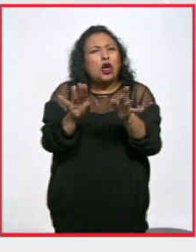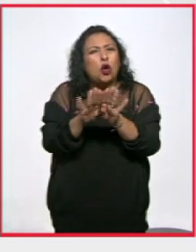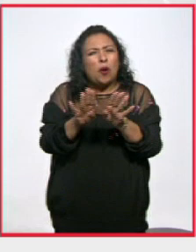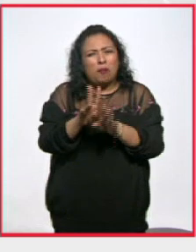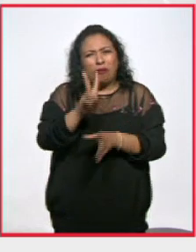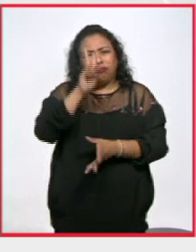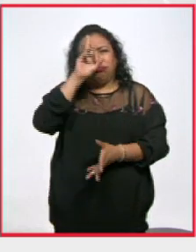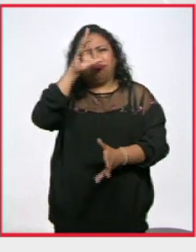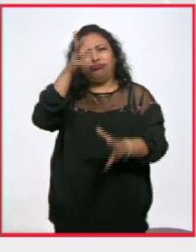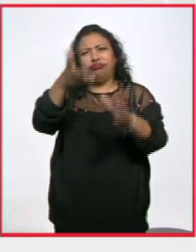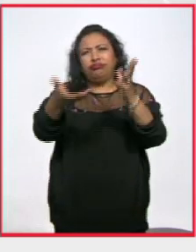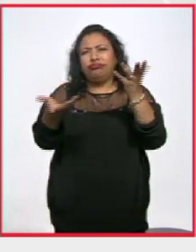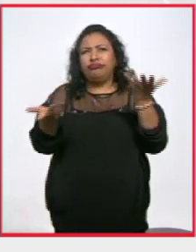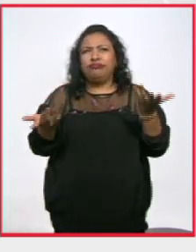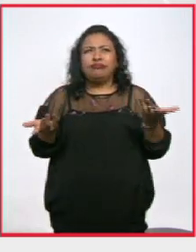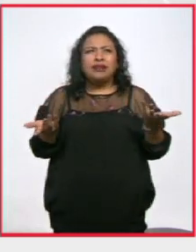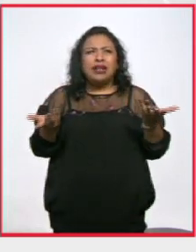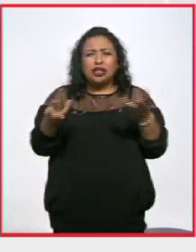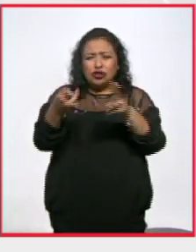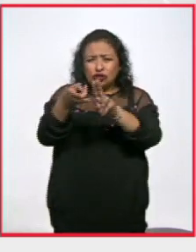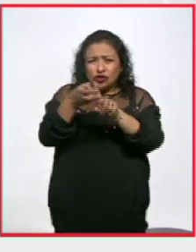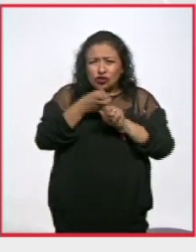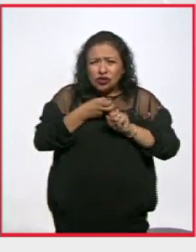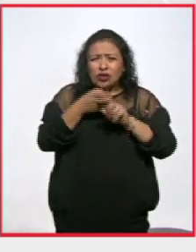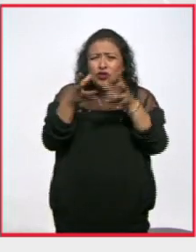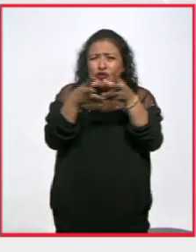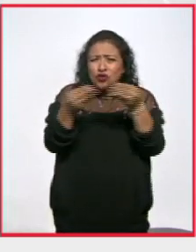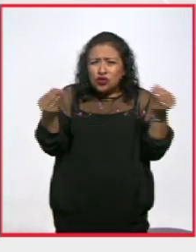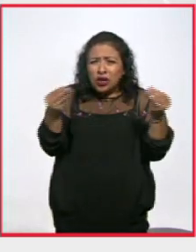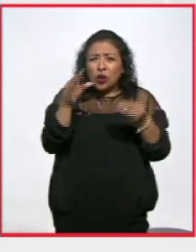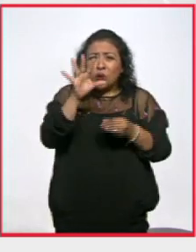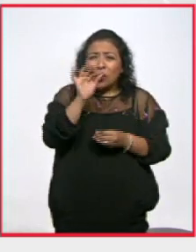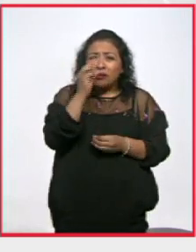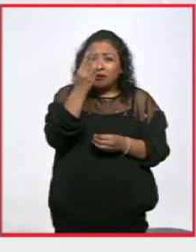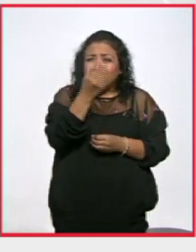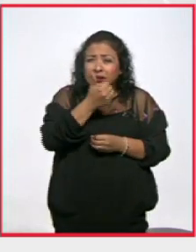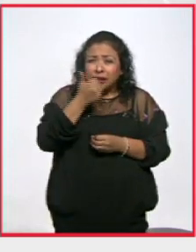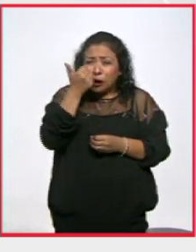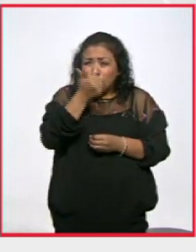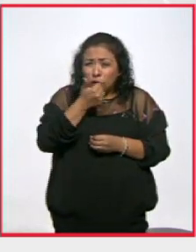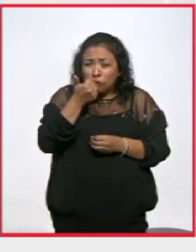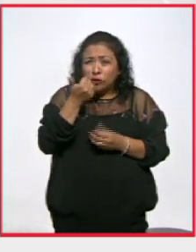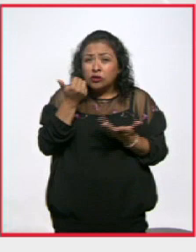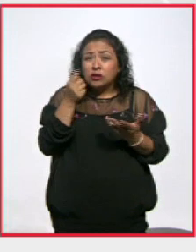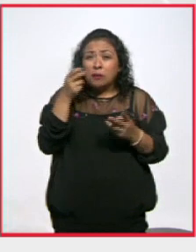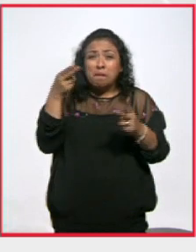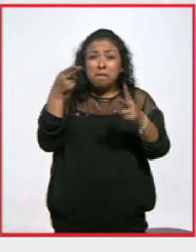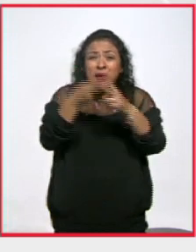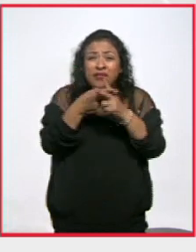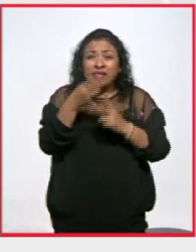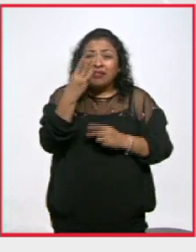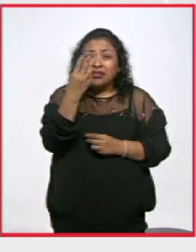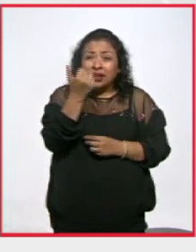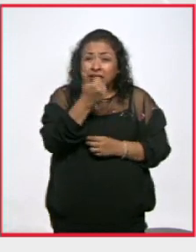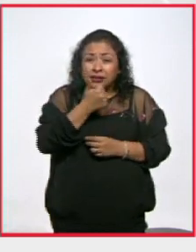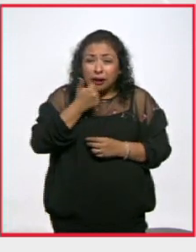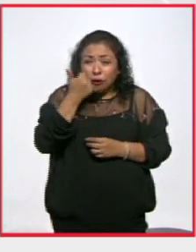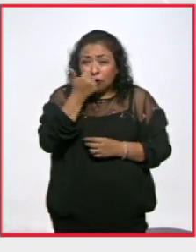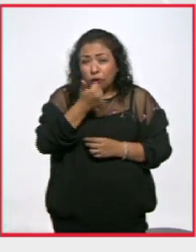secuestro y desaparición forzada de 43 estudiantes y el asesinato de tres